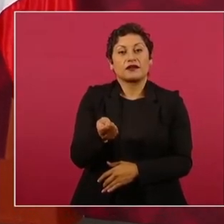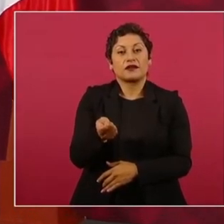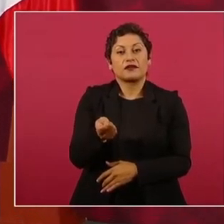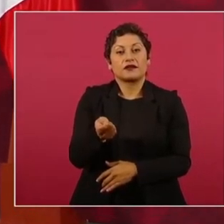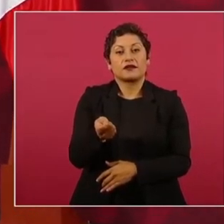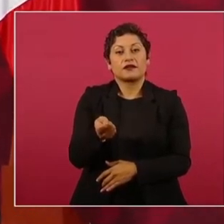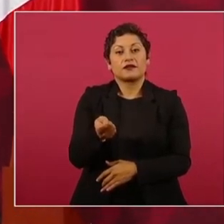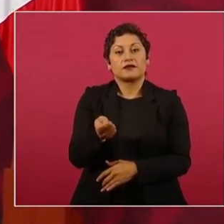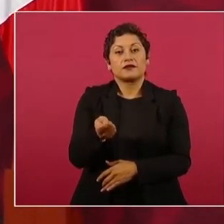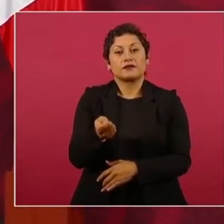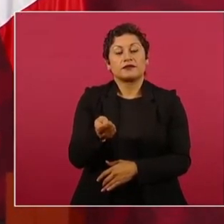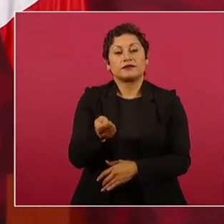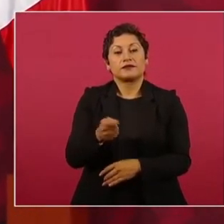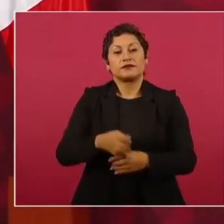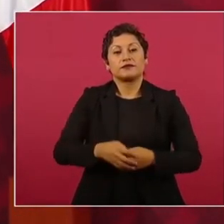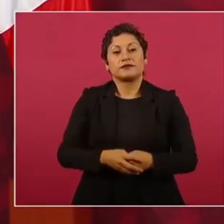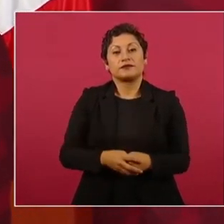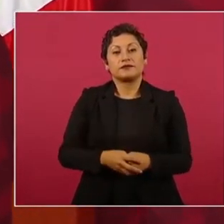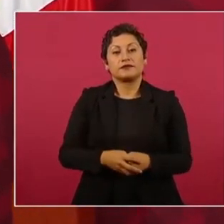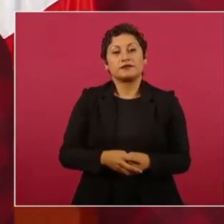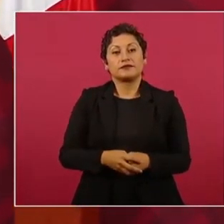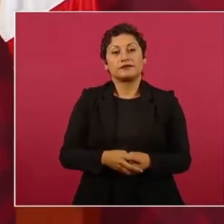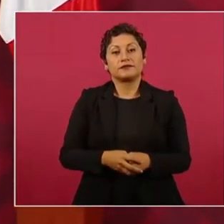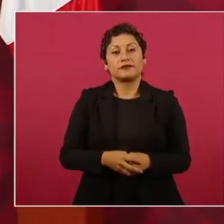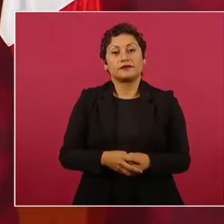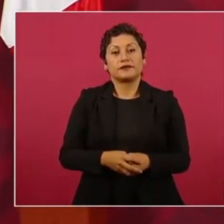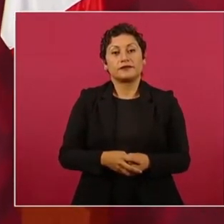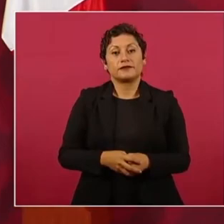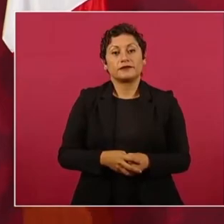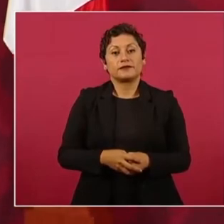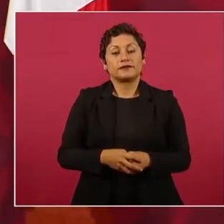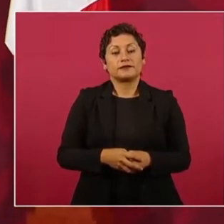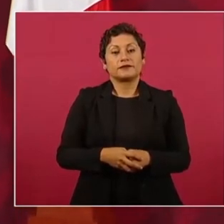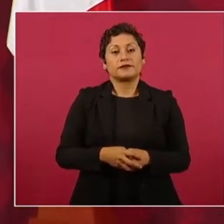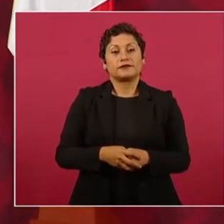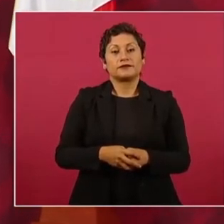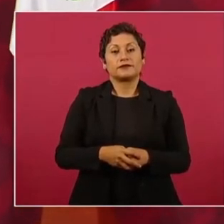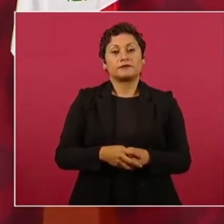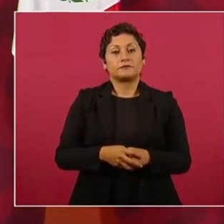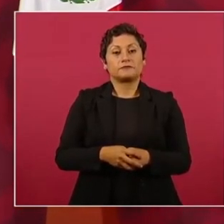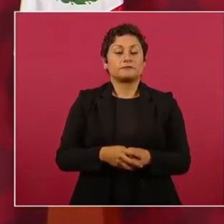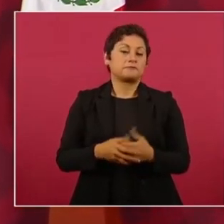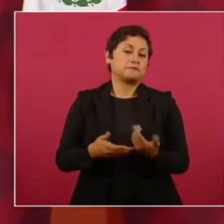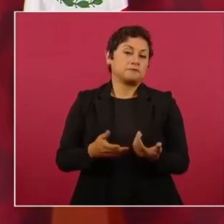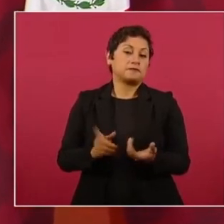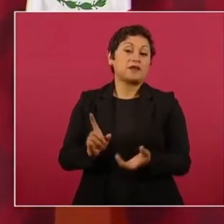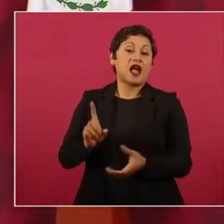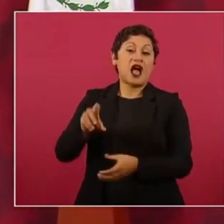mucho pueblo